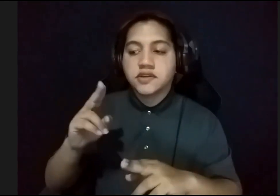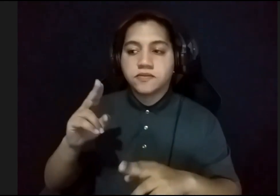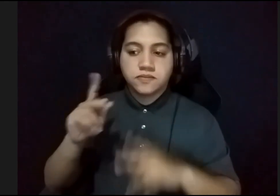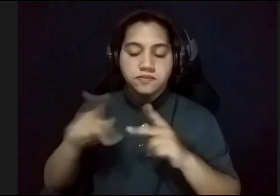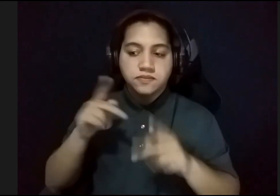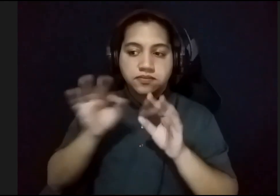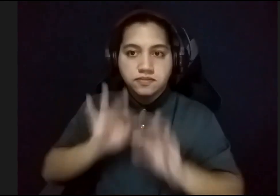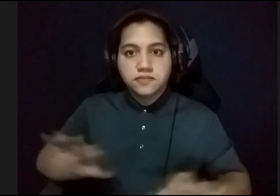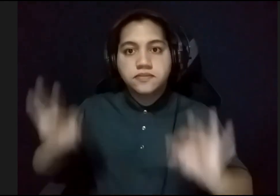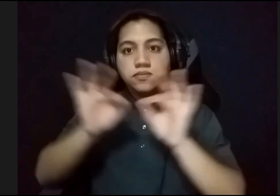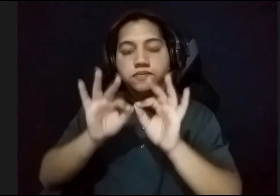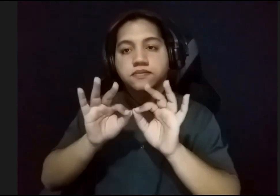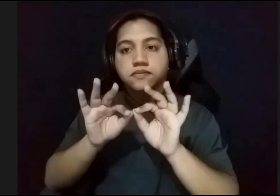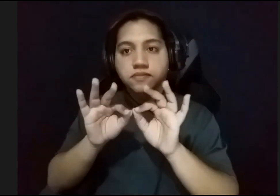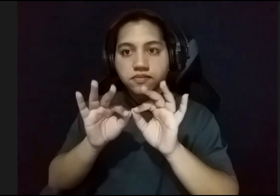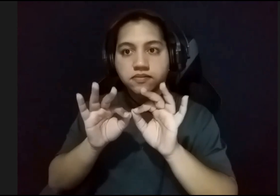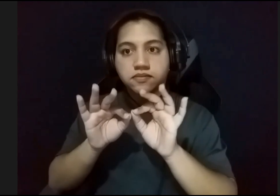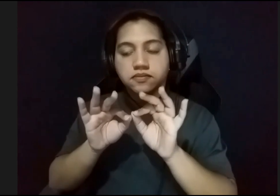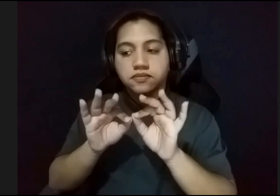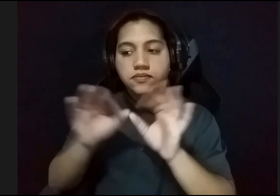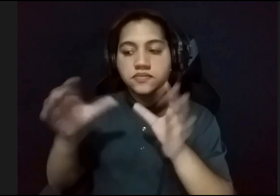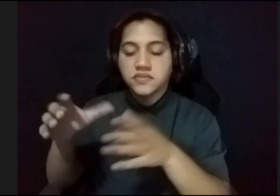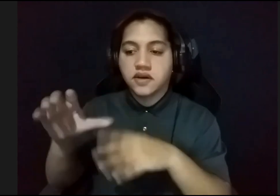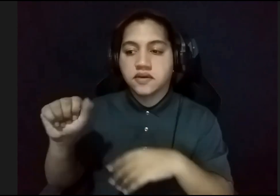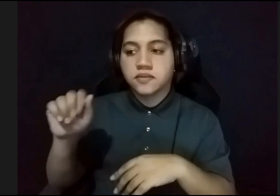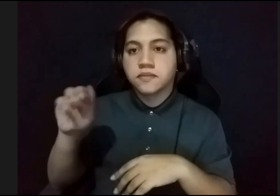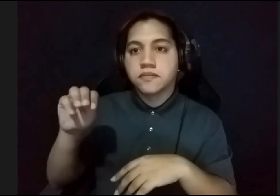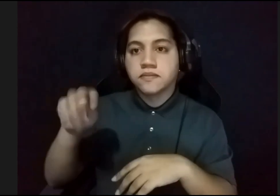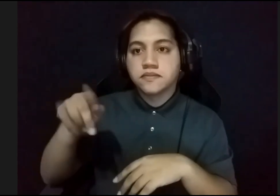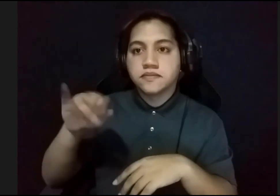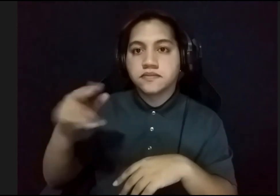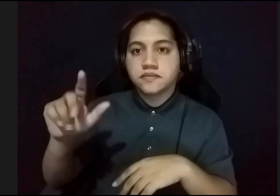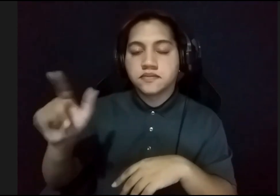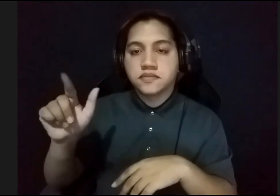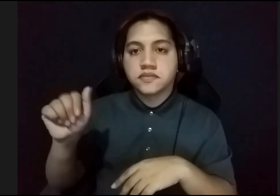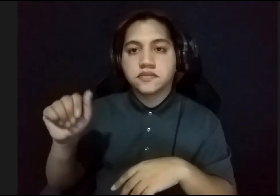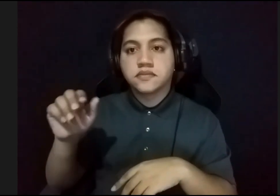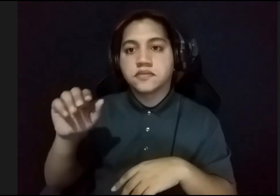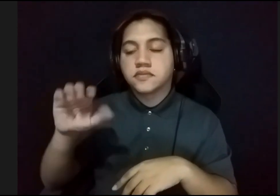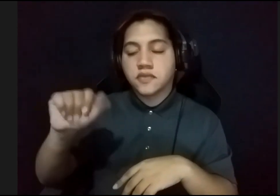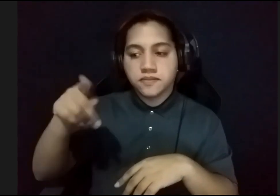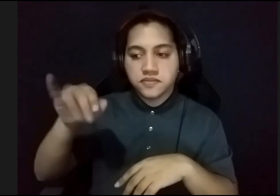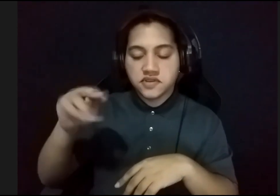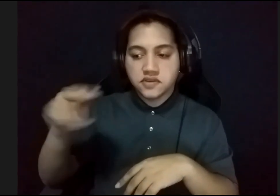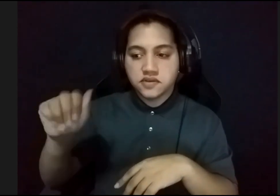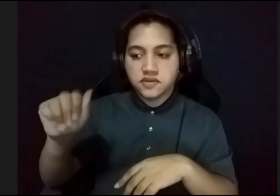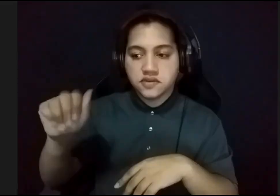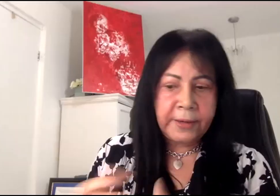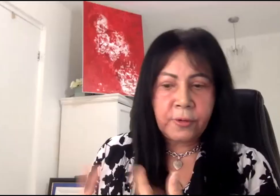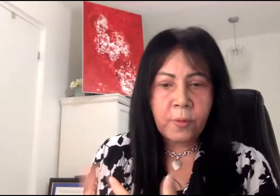la campiña puertorriqueña, el exterior, o sea que el paisaje ya sea